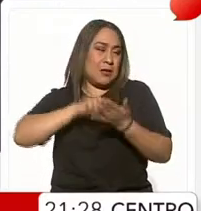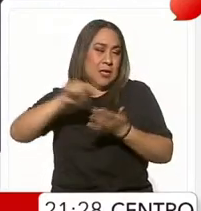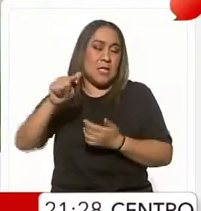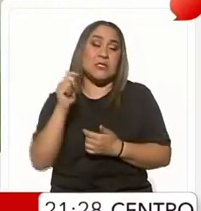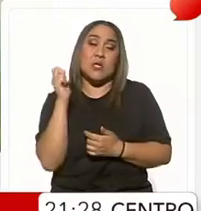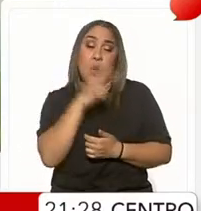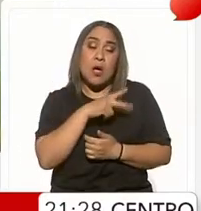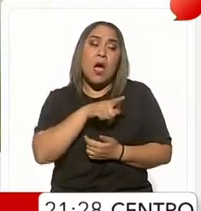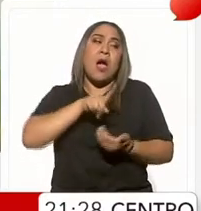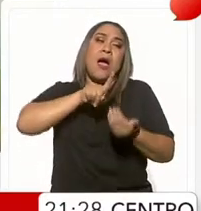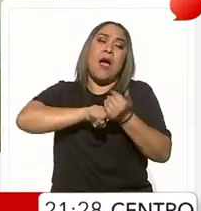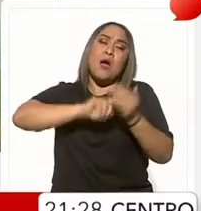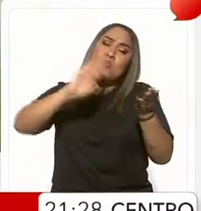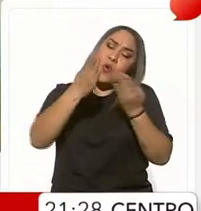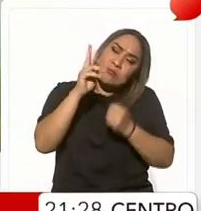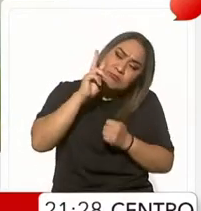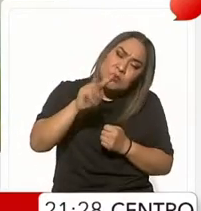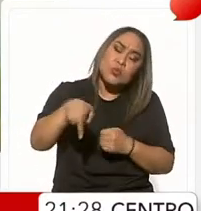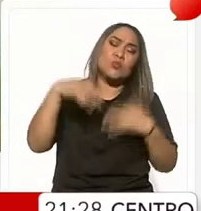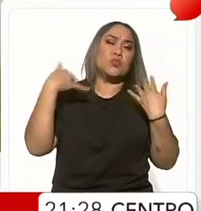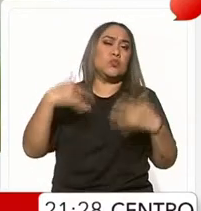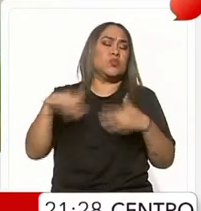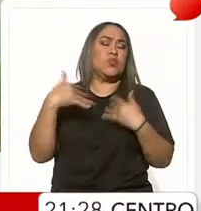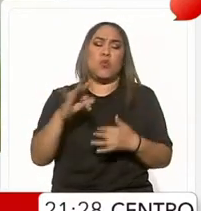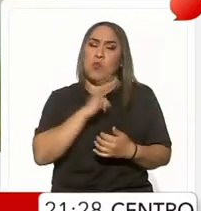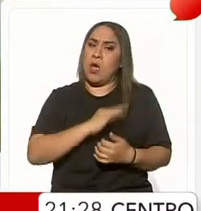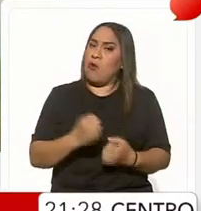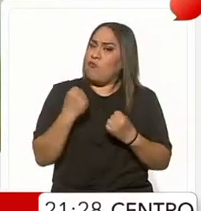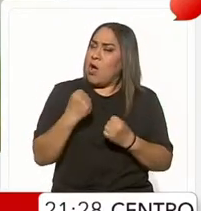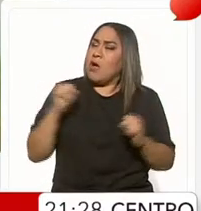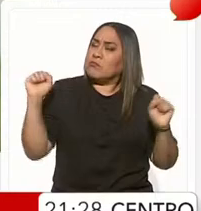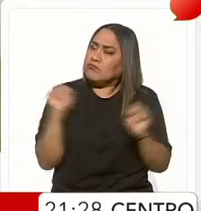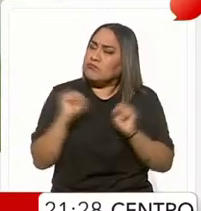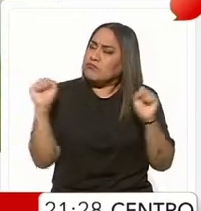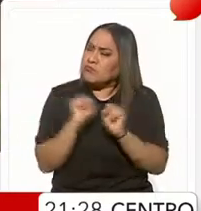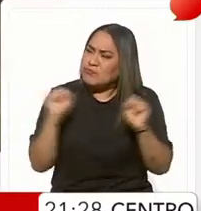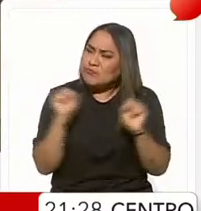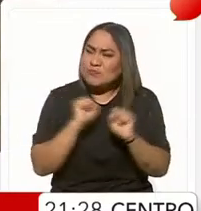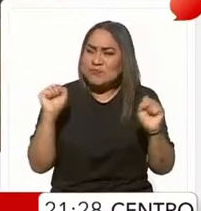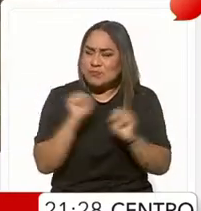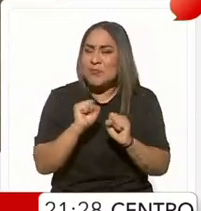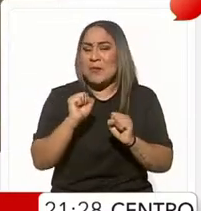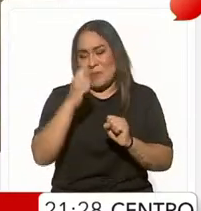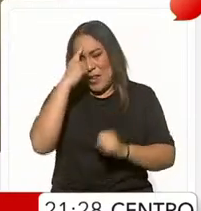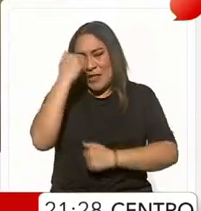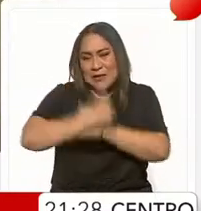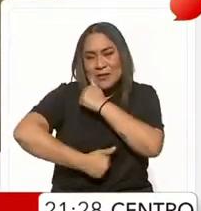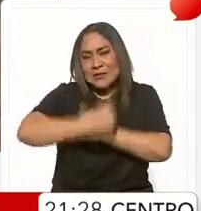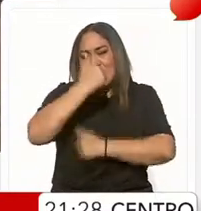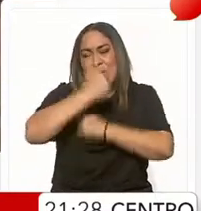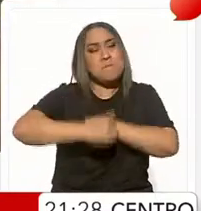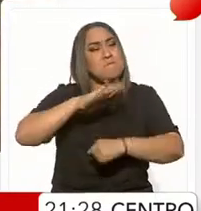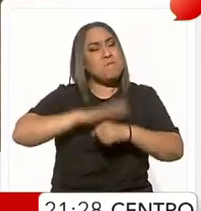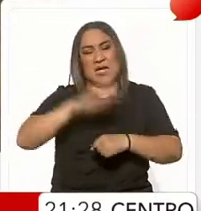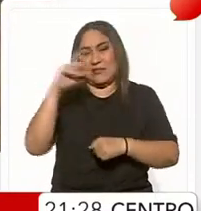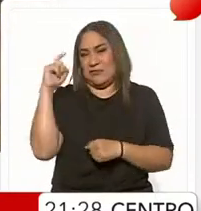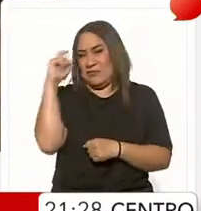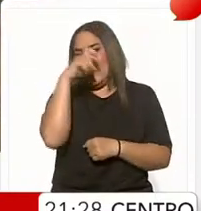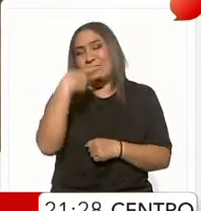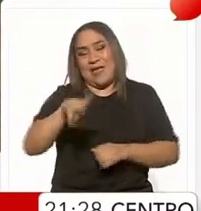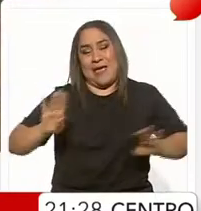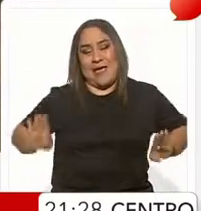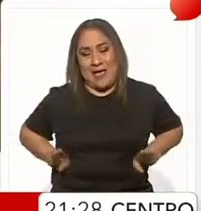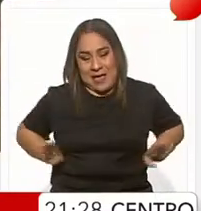son mundialmente conocidos por su gran resistencia y capacidad de destacar en las pruebas más exigentes del atletismo,